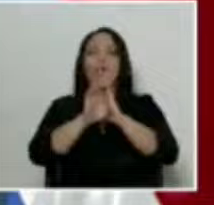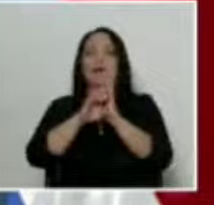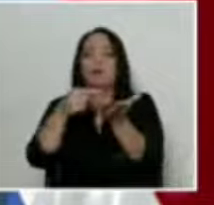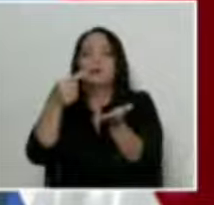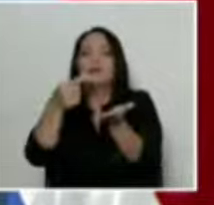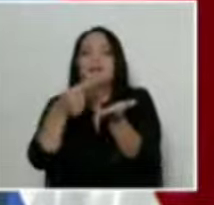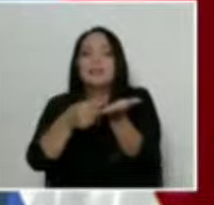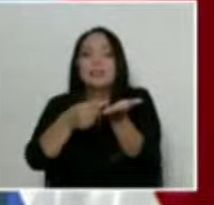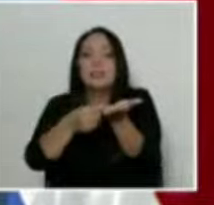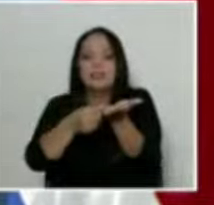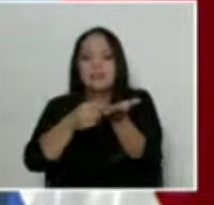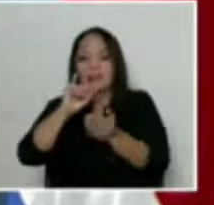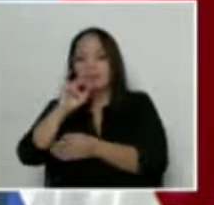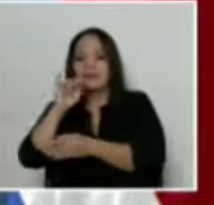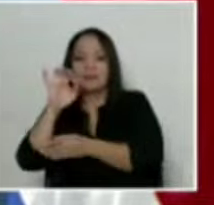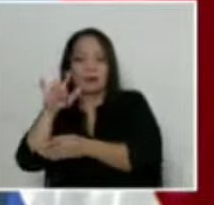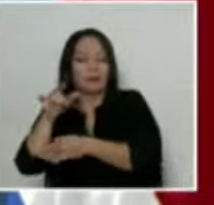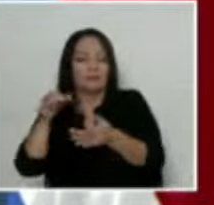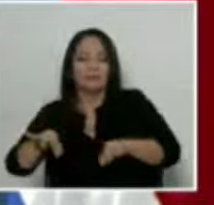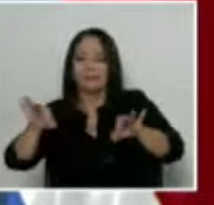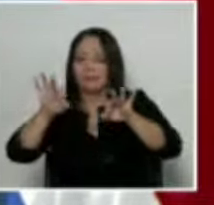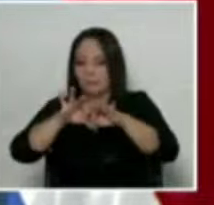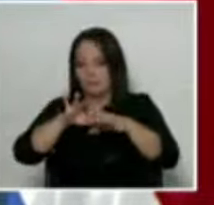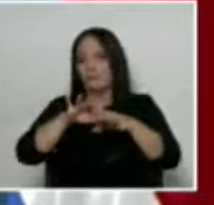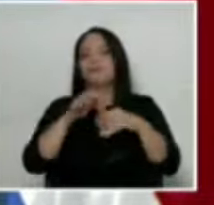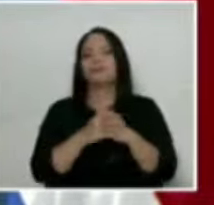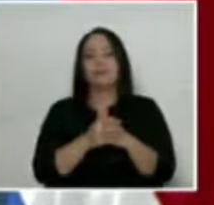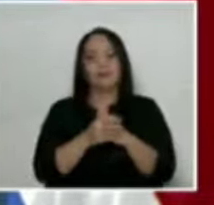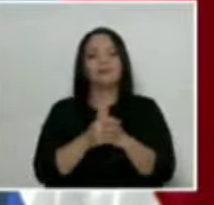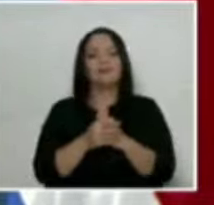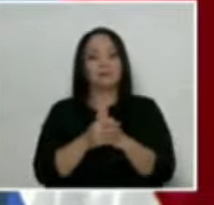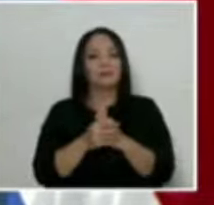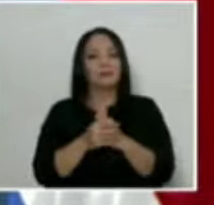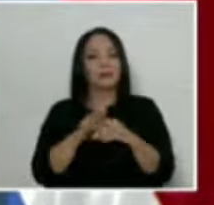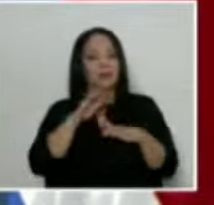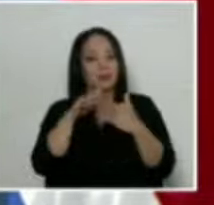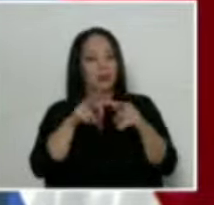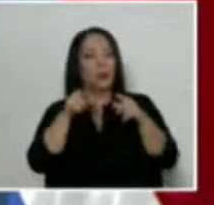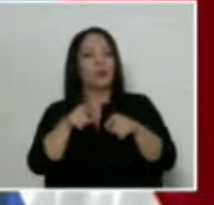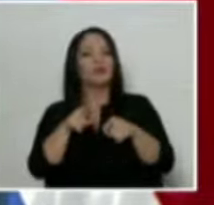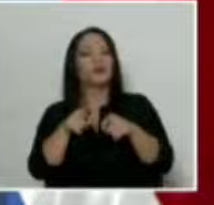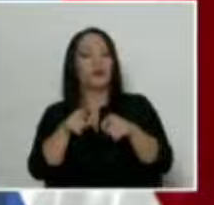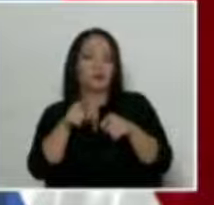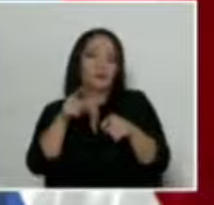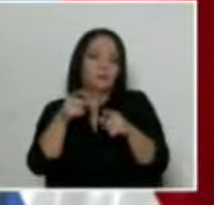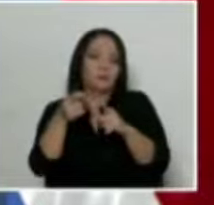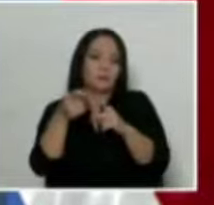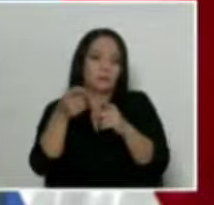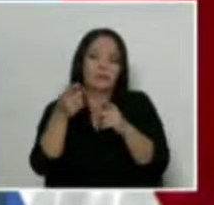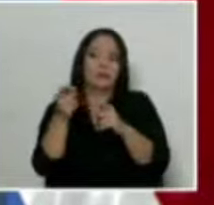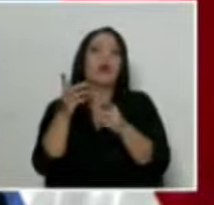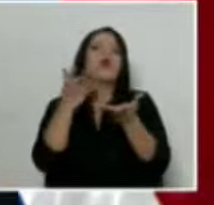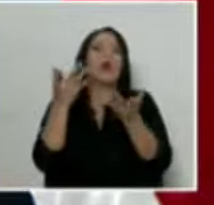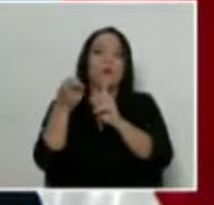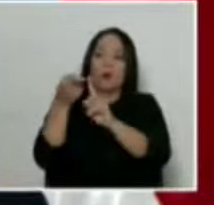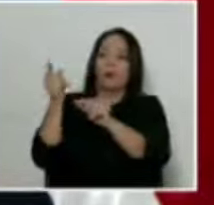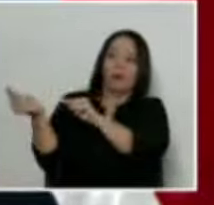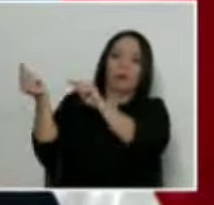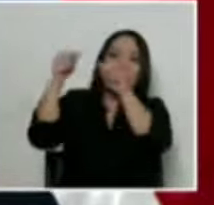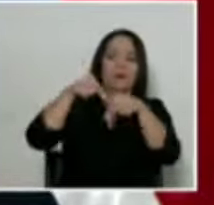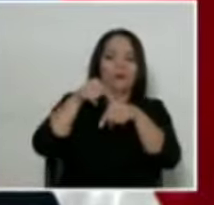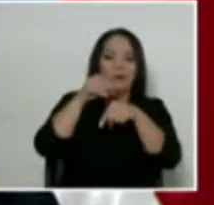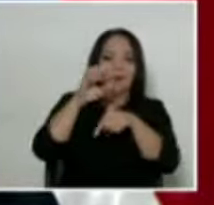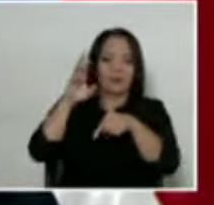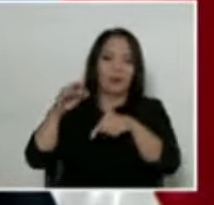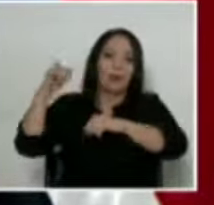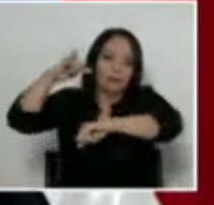microchips de Intel. Y todo eso, o mucho de eso, pasa por el aeropuerto de Liberia. Ha venido ese